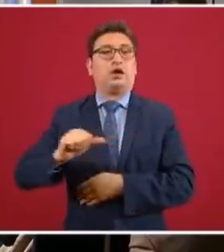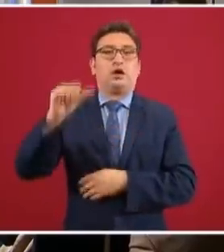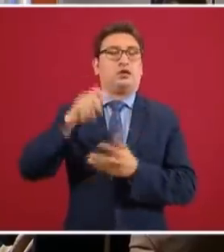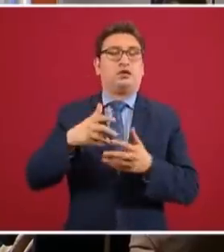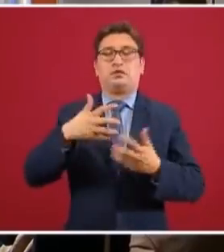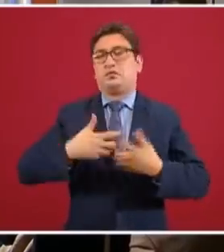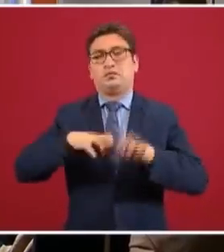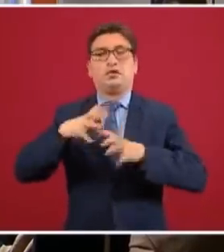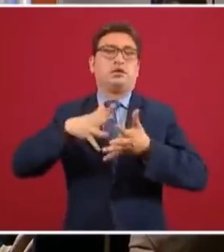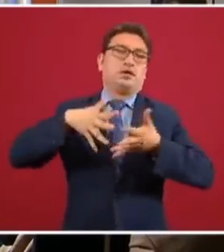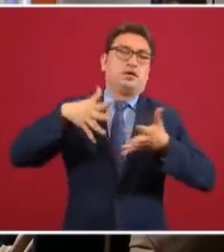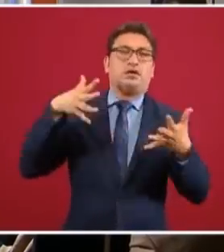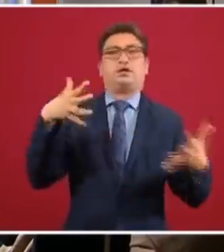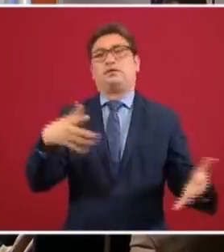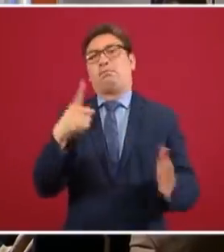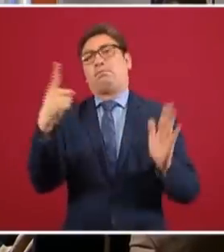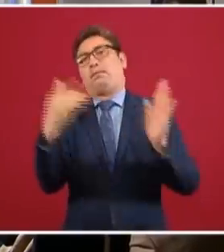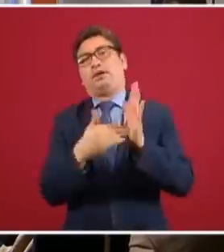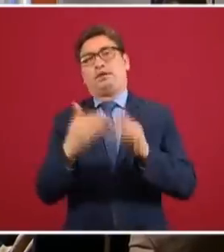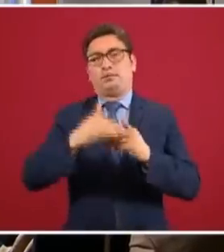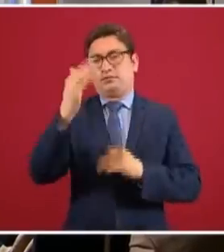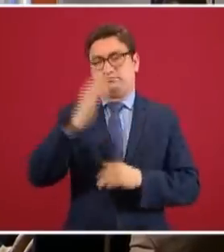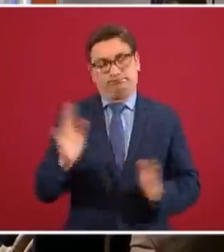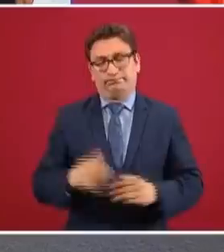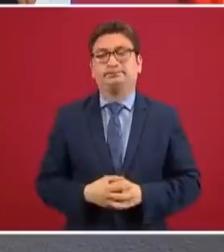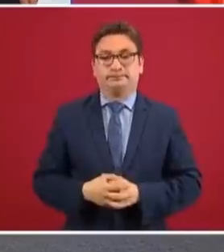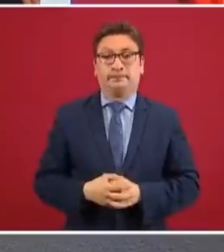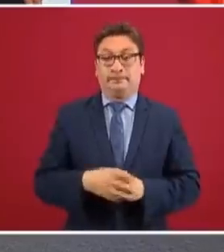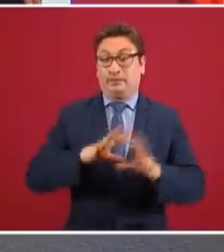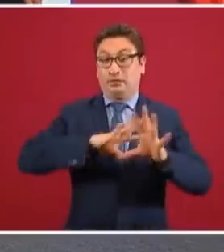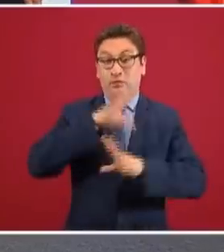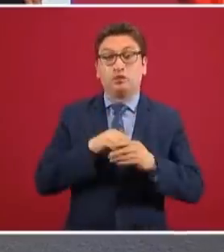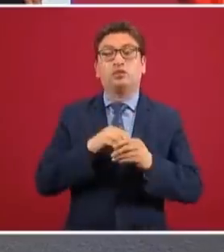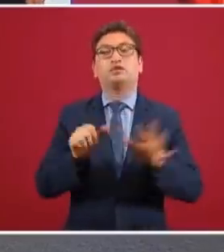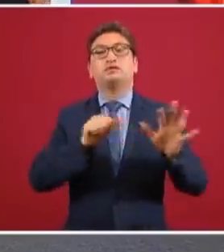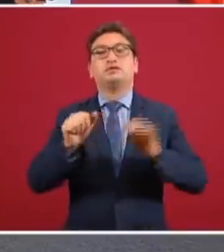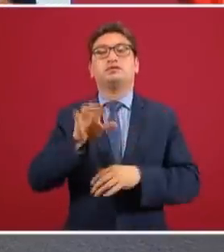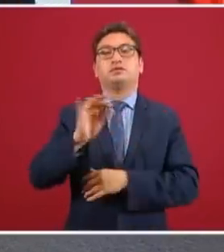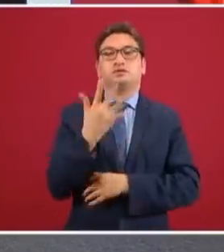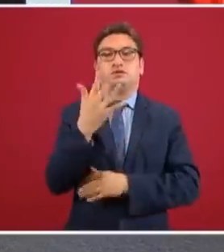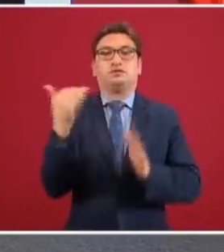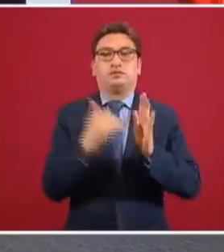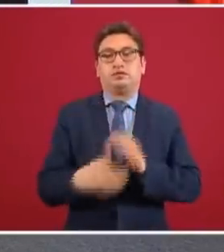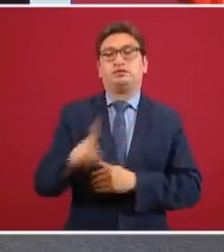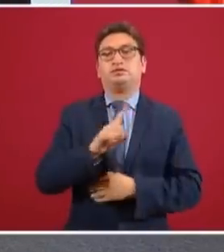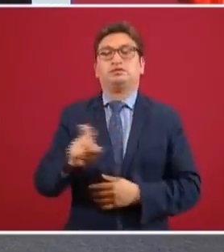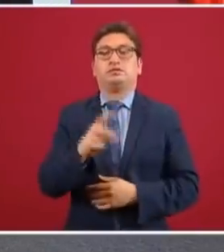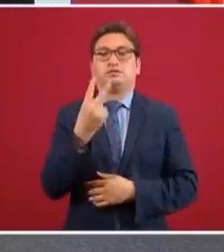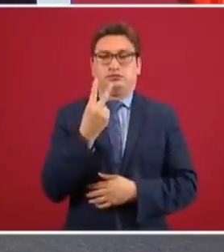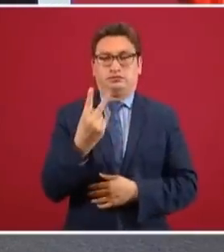grandes empresas que tienen a miles de trabajadores. Eso es el total de 645 mil 102